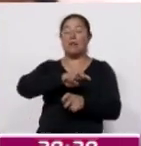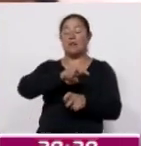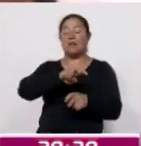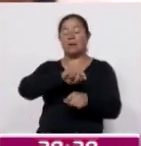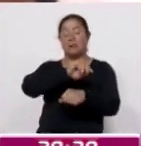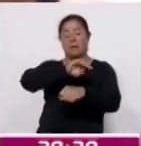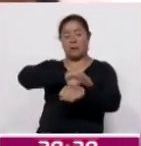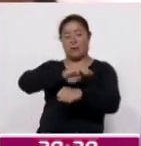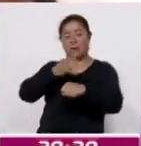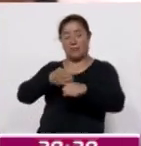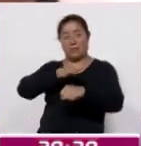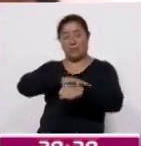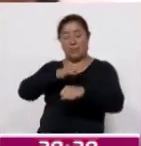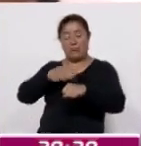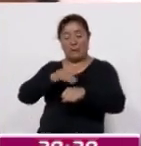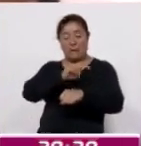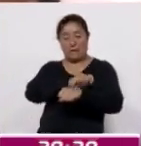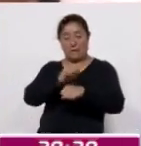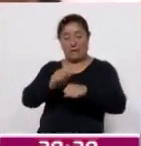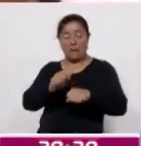Jerónimo, Zacualpan, ha sido muy buena.